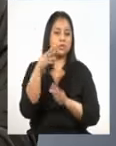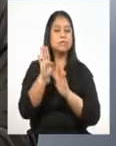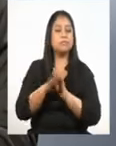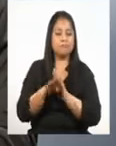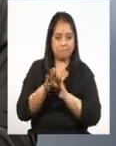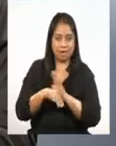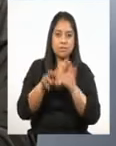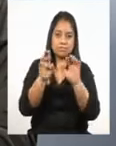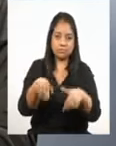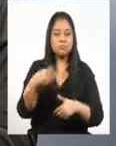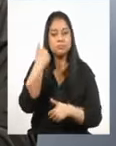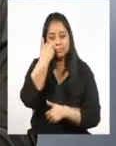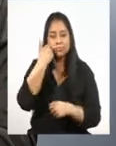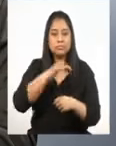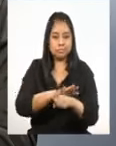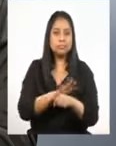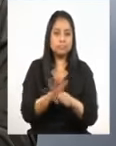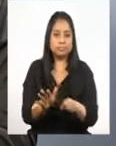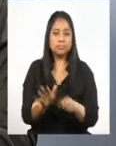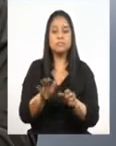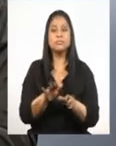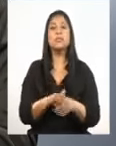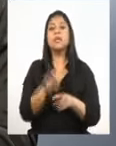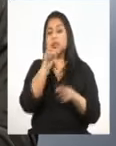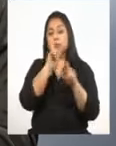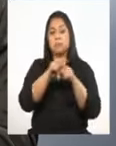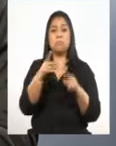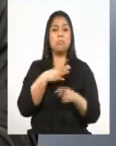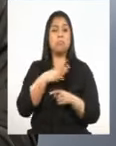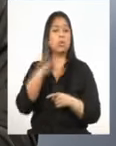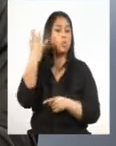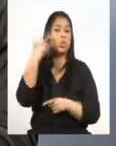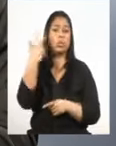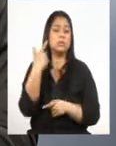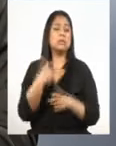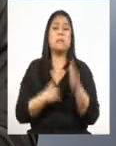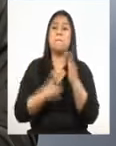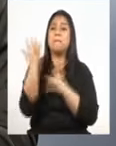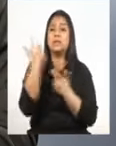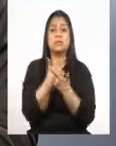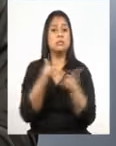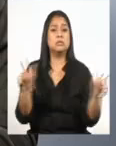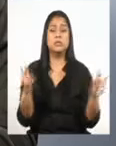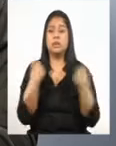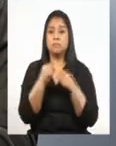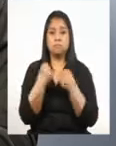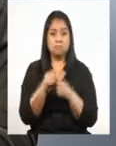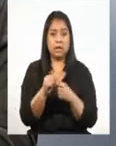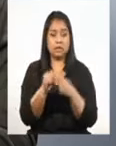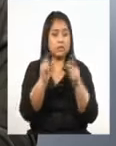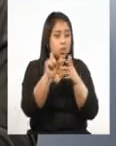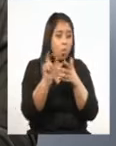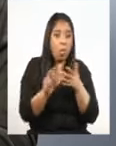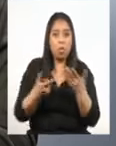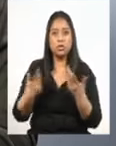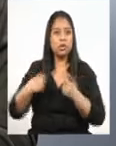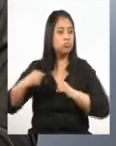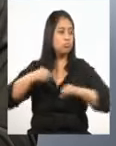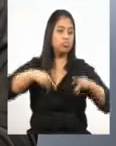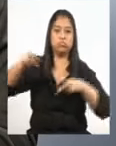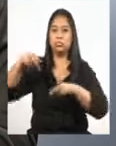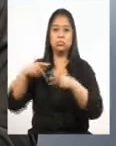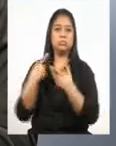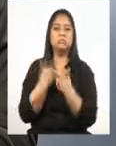y vamos a poder tener cada día más libertad para hacer las cosas como las quisiéramos hacer.